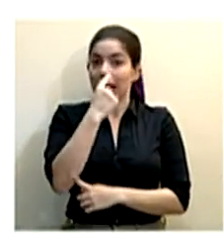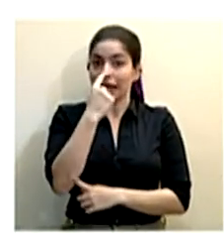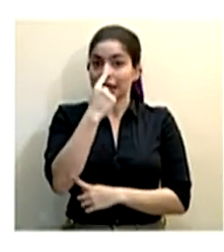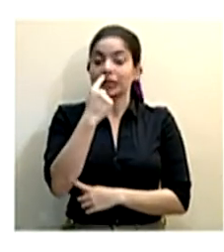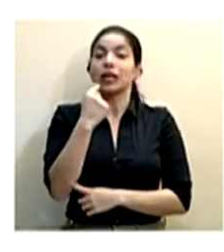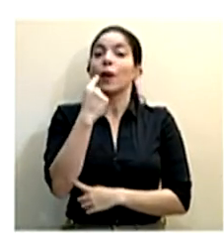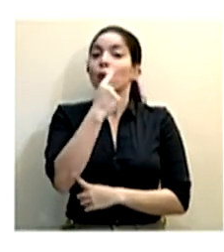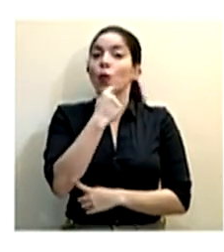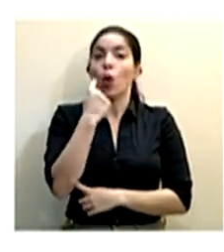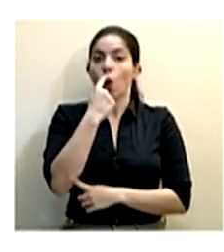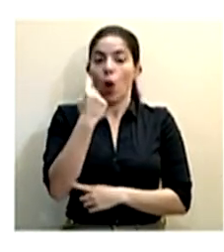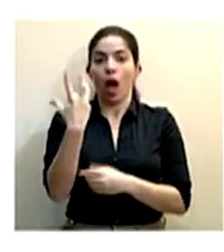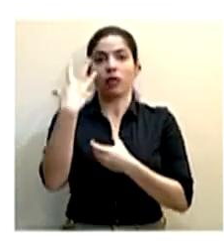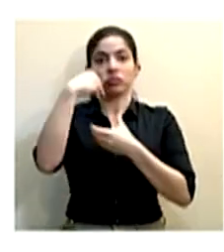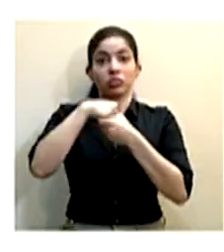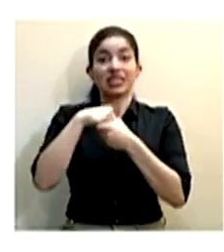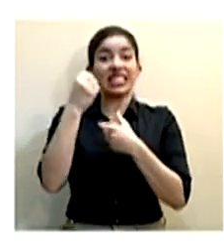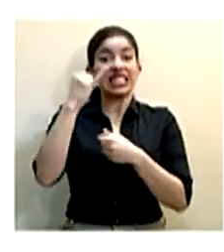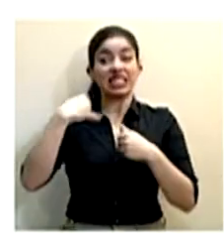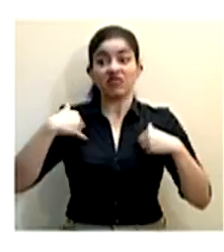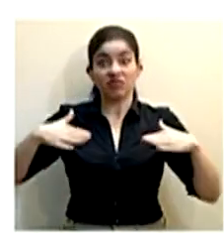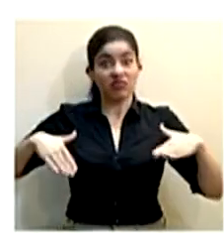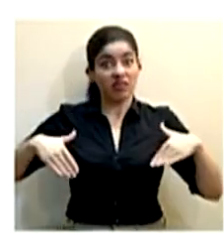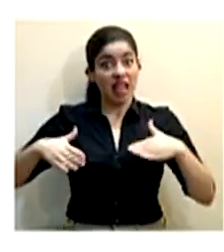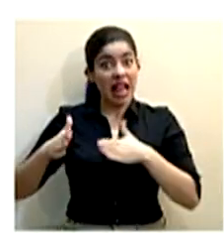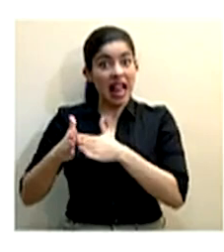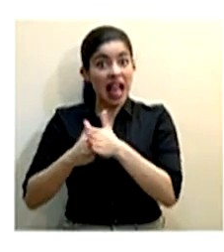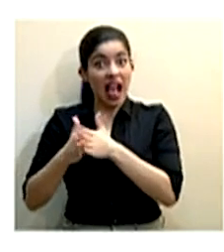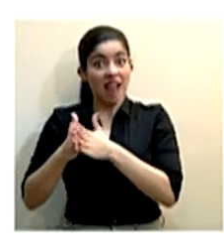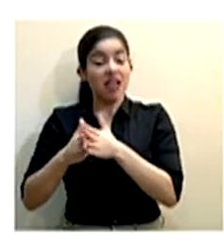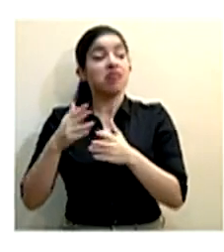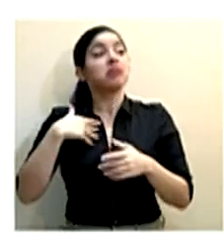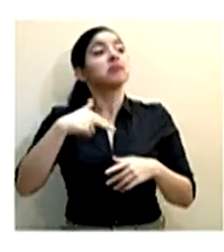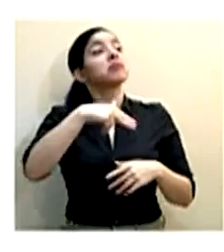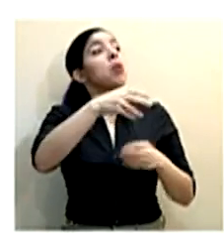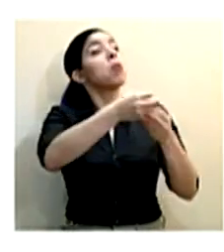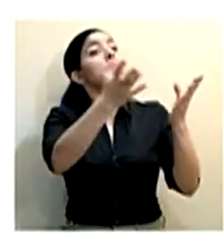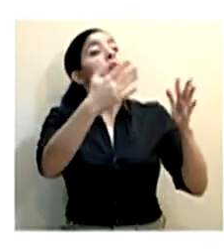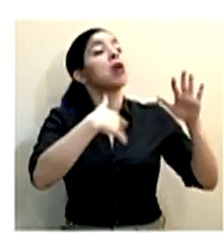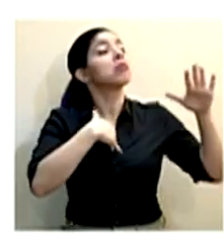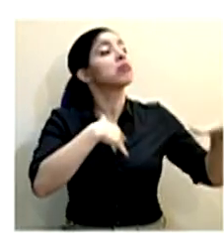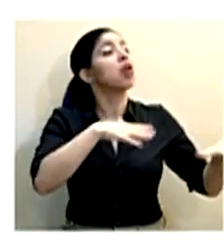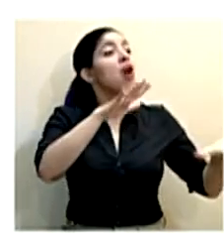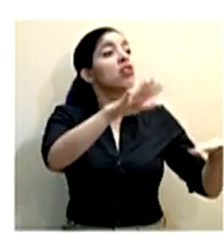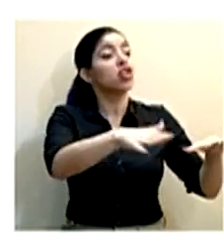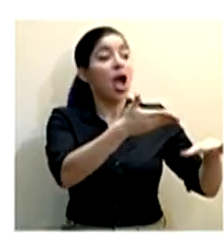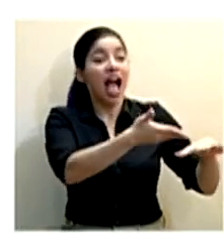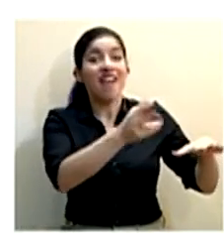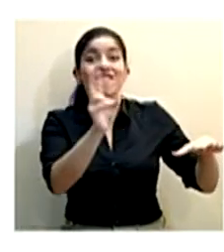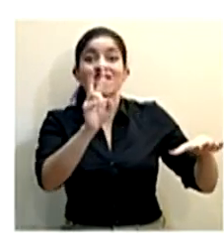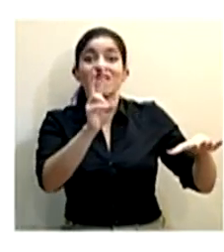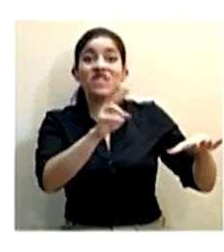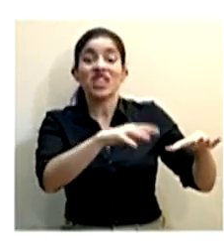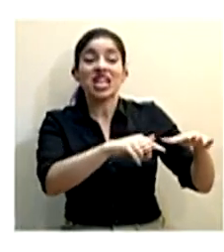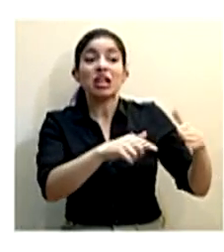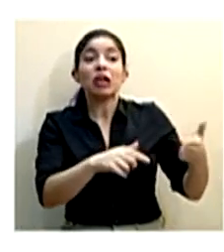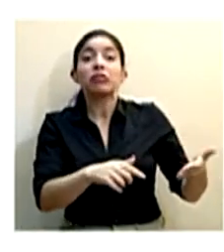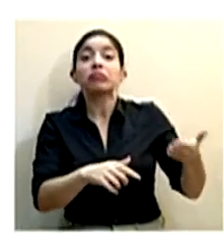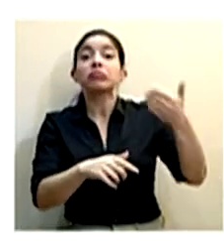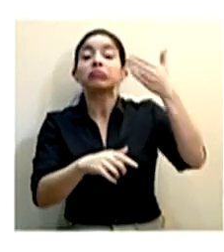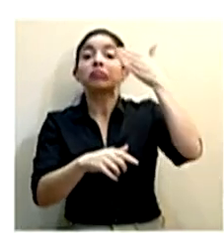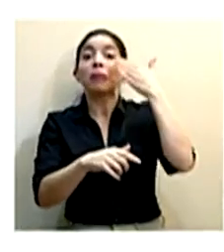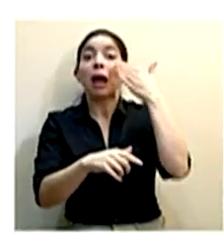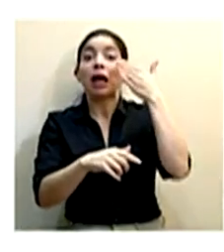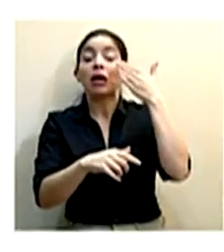y la boca. Si alguien no se lava las manos, está en un lugar público, tocó un objeto con el virus y resulta que se llevó la